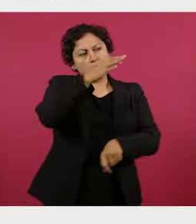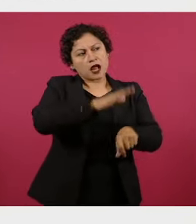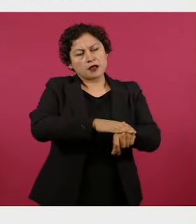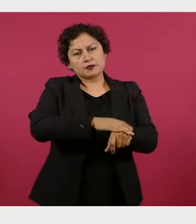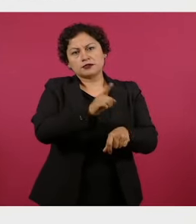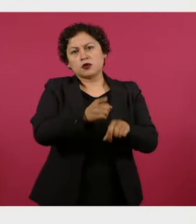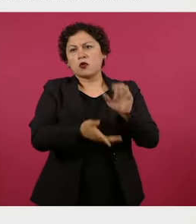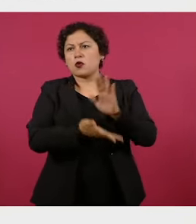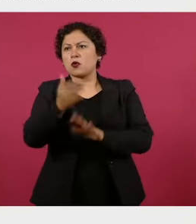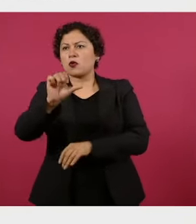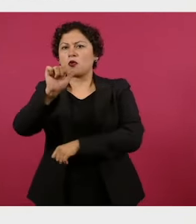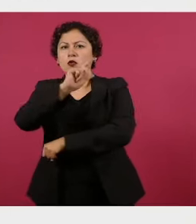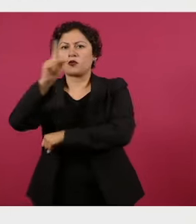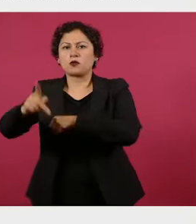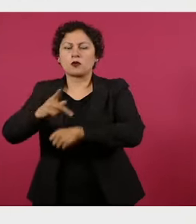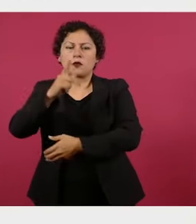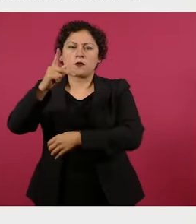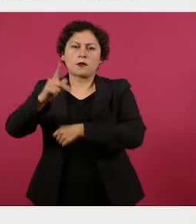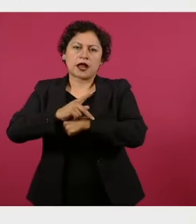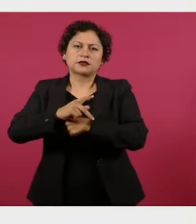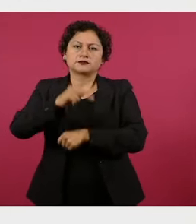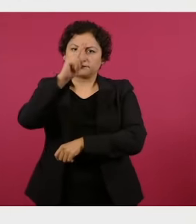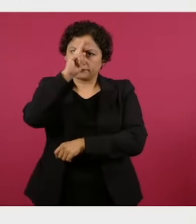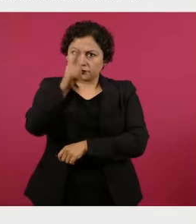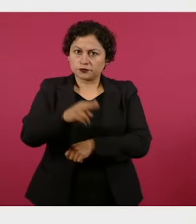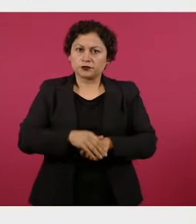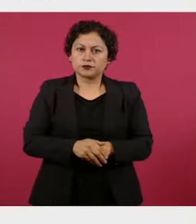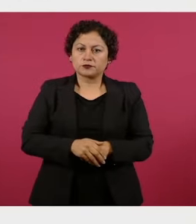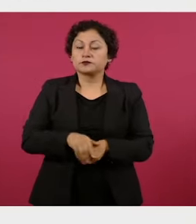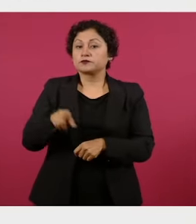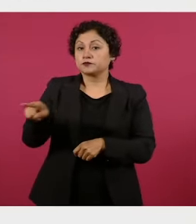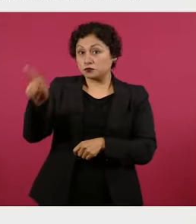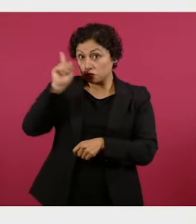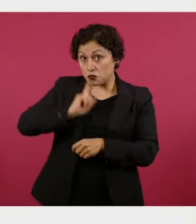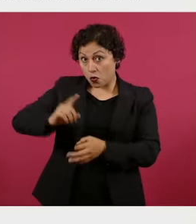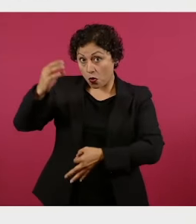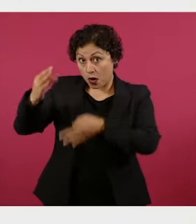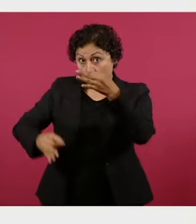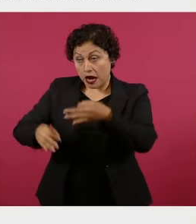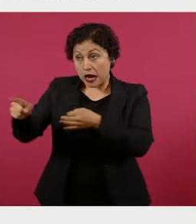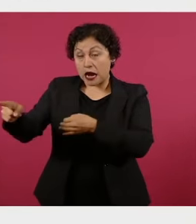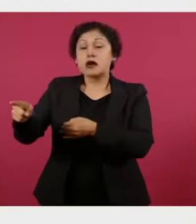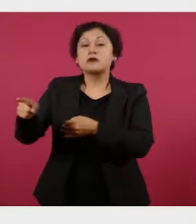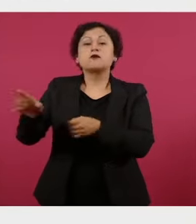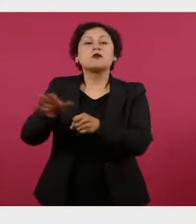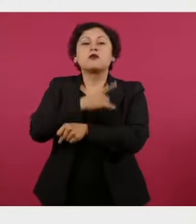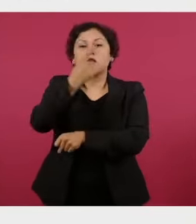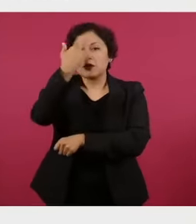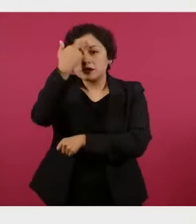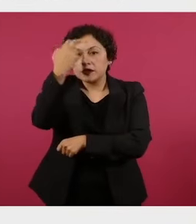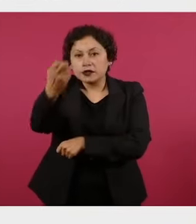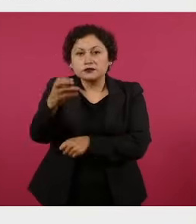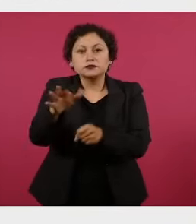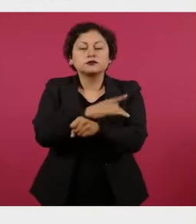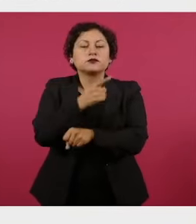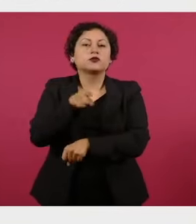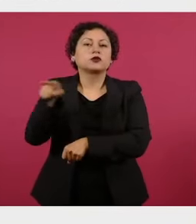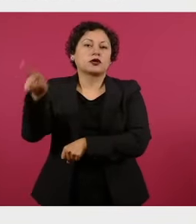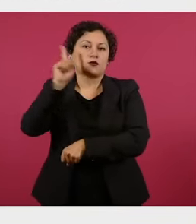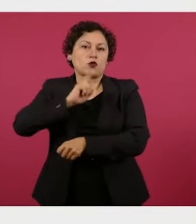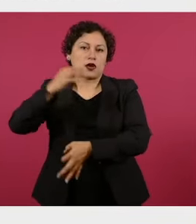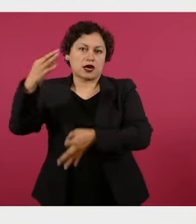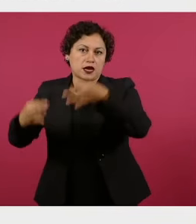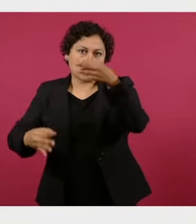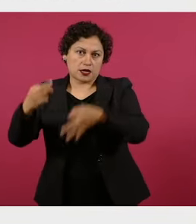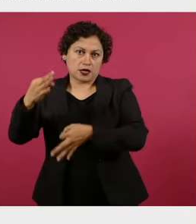país. Por lo anterior y en virtud de que la jueza Ortuño Suárez